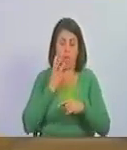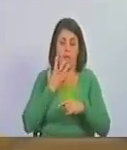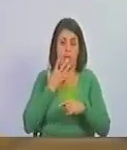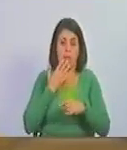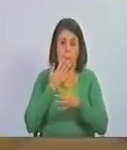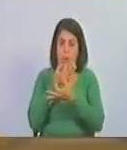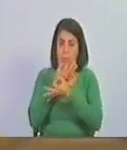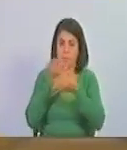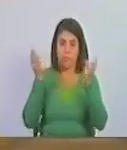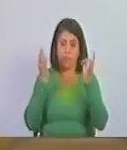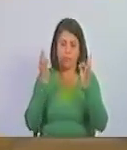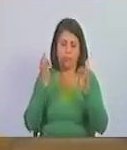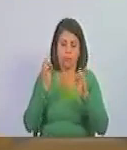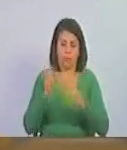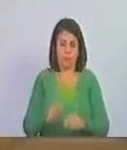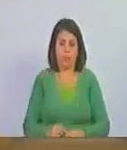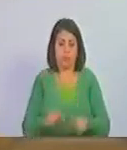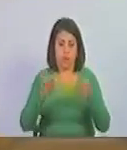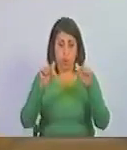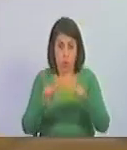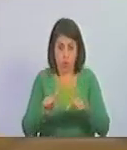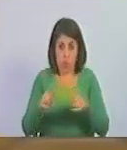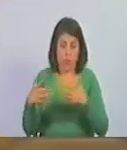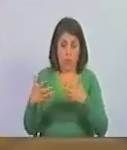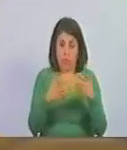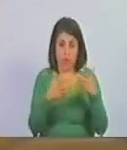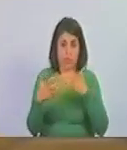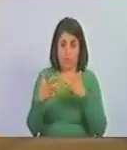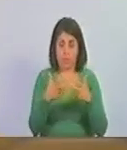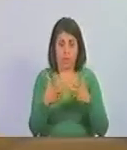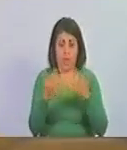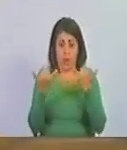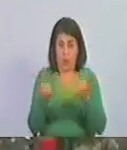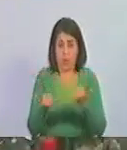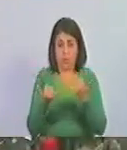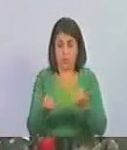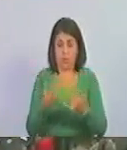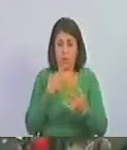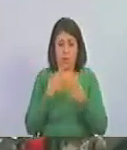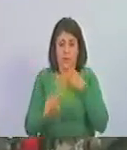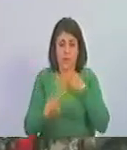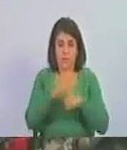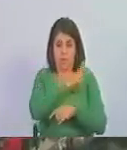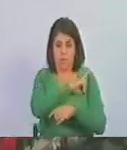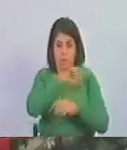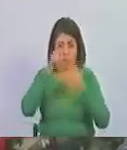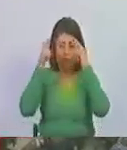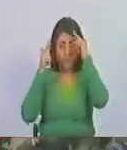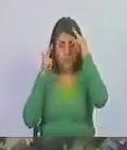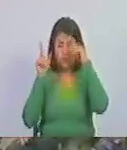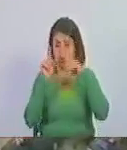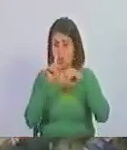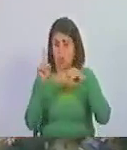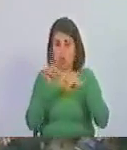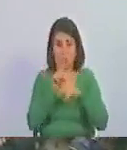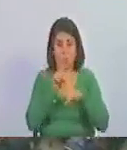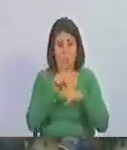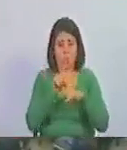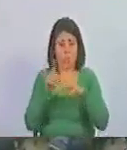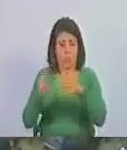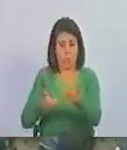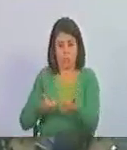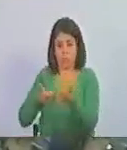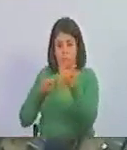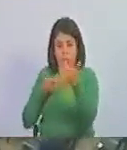extraordinario hoy la batalla por ahora como dijo mi comandante Chávez no es agarrar un